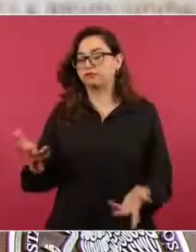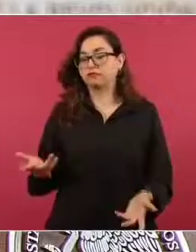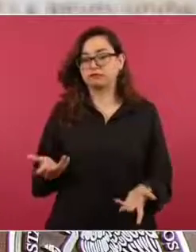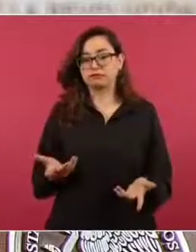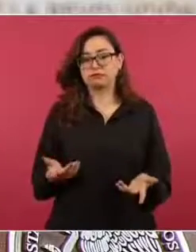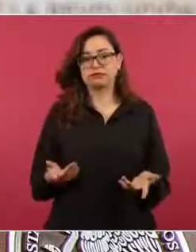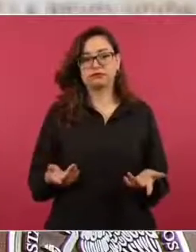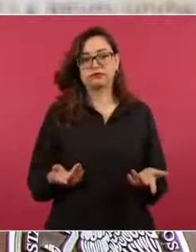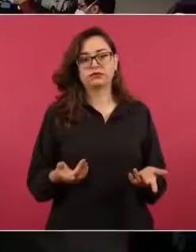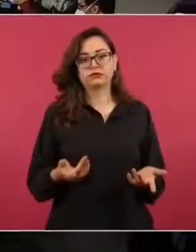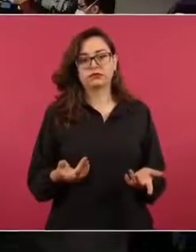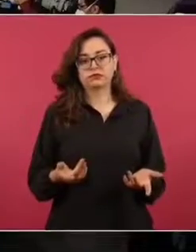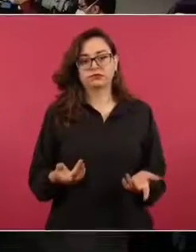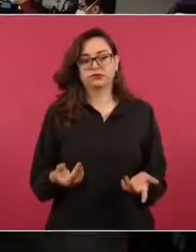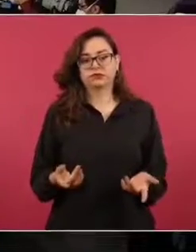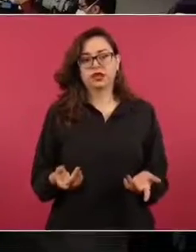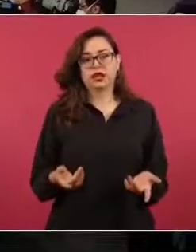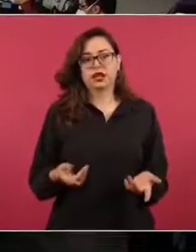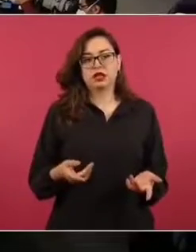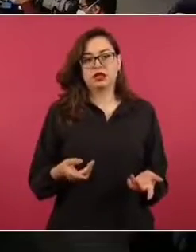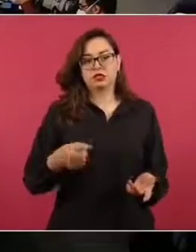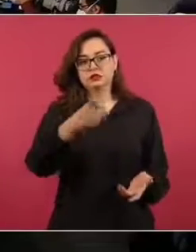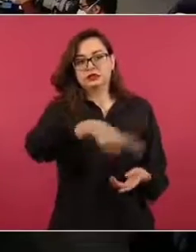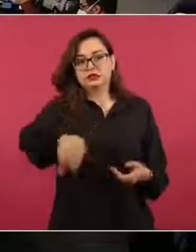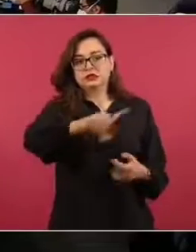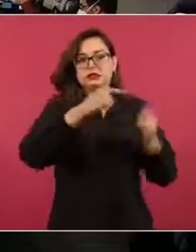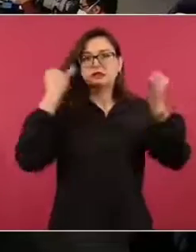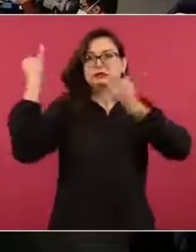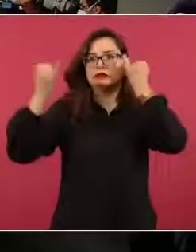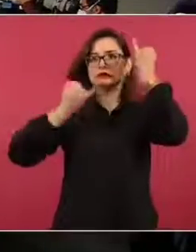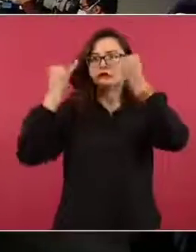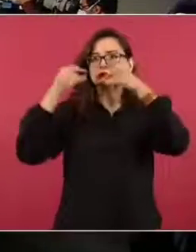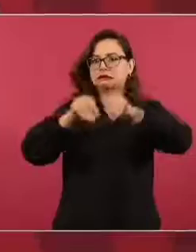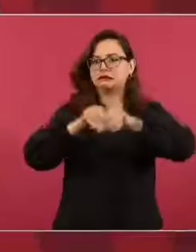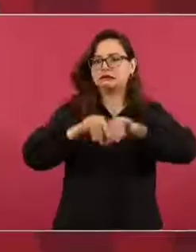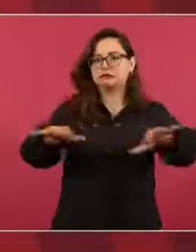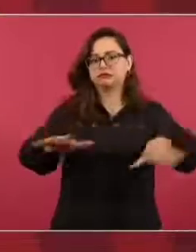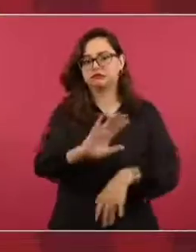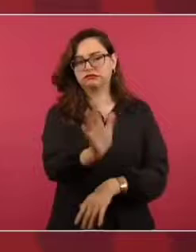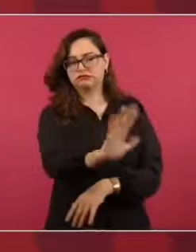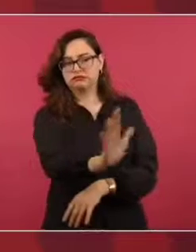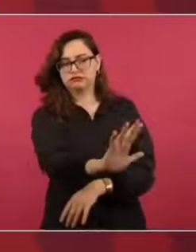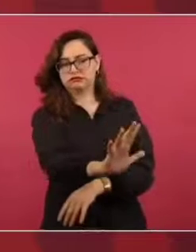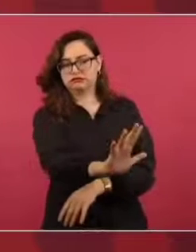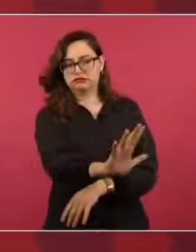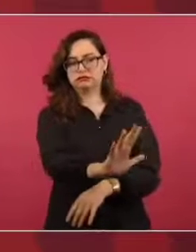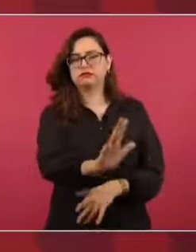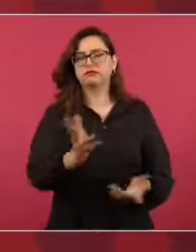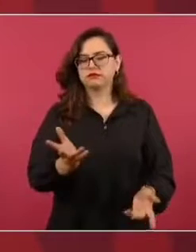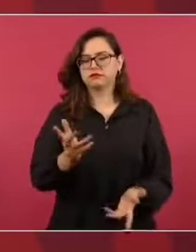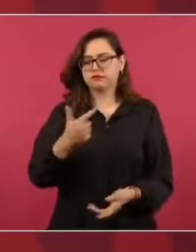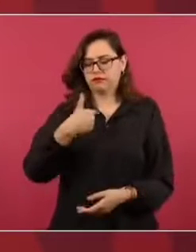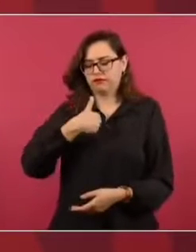Lo que dije en mi informe, porque eso es lo que pienso.